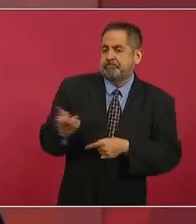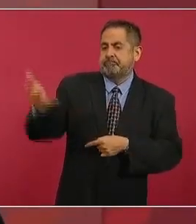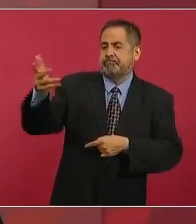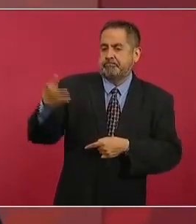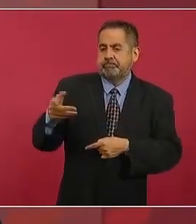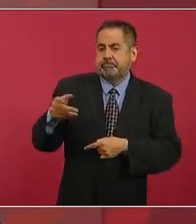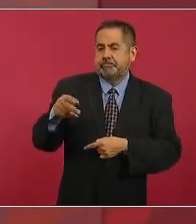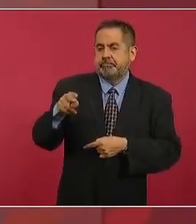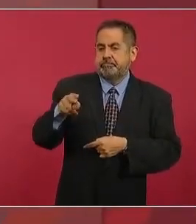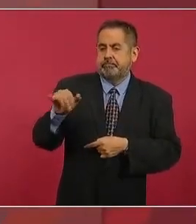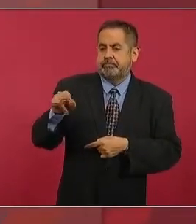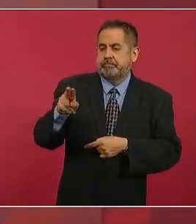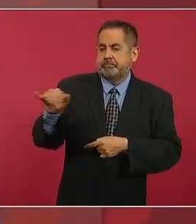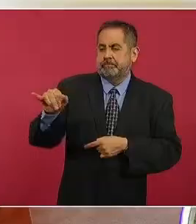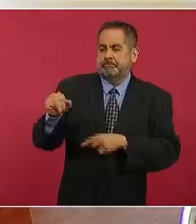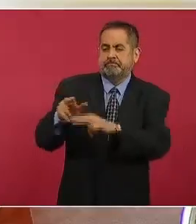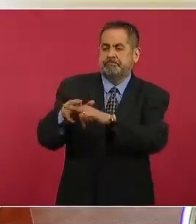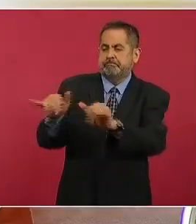como niñis